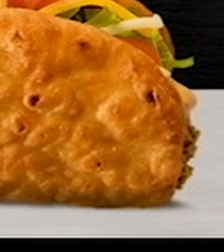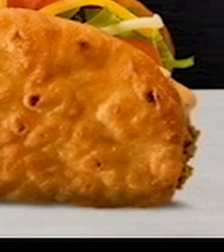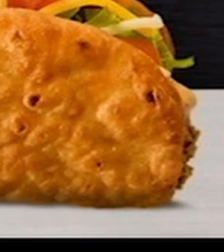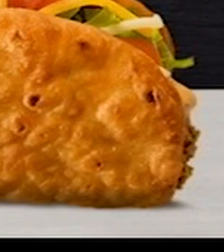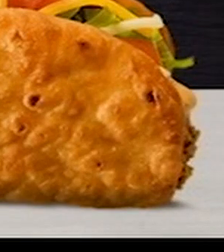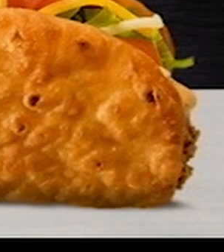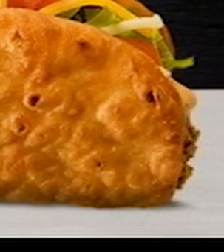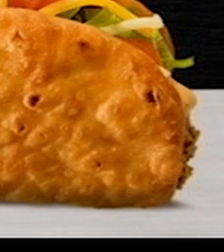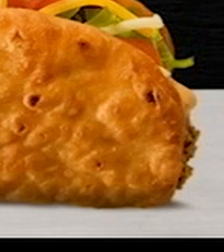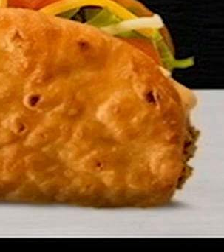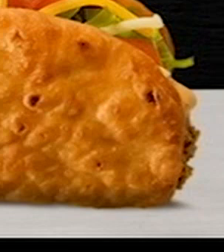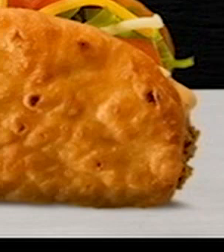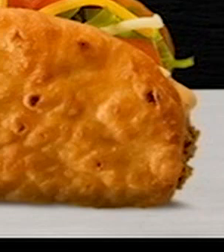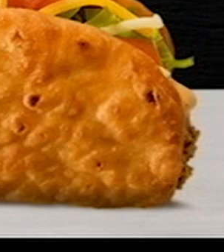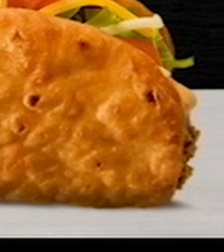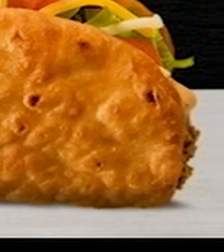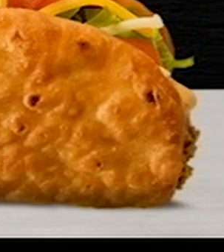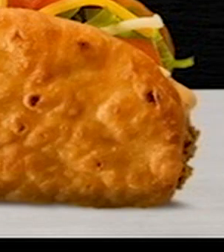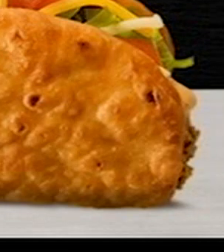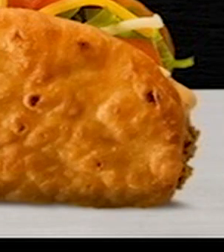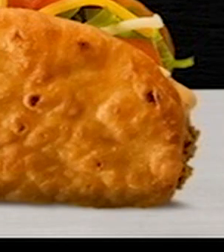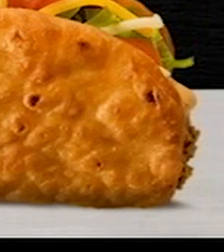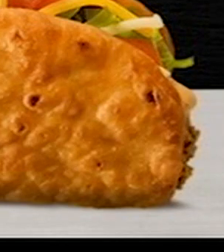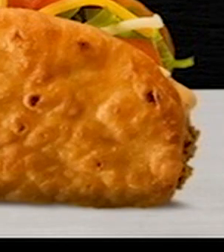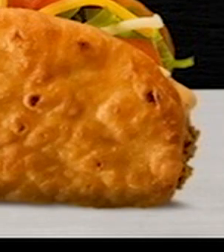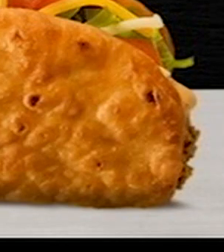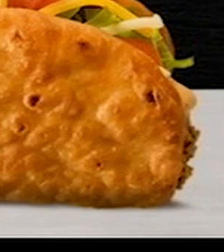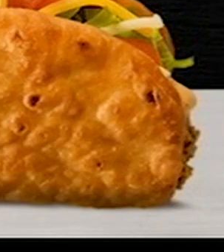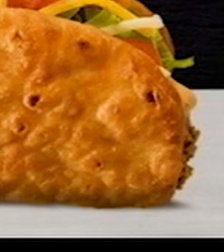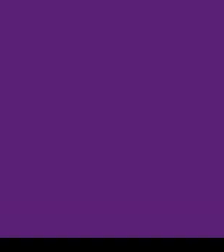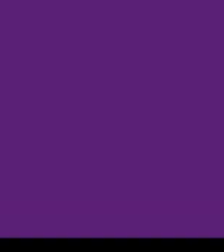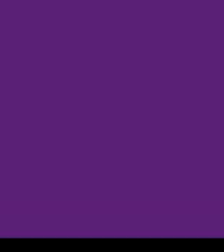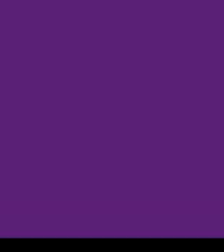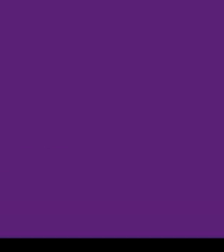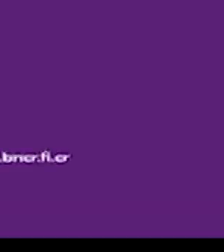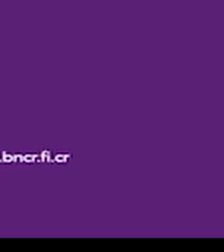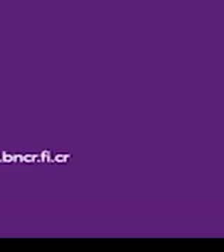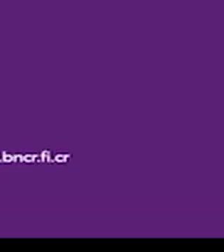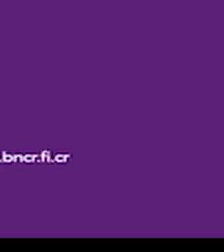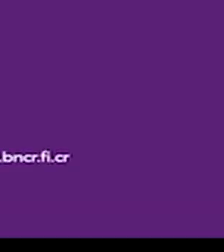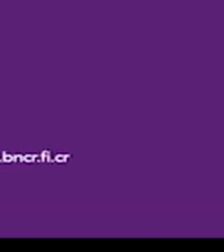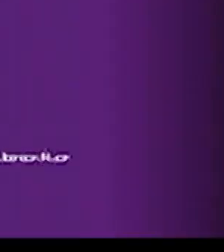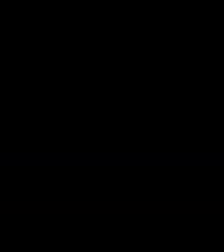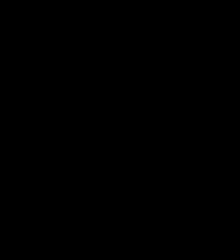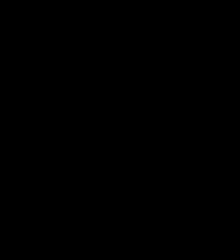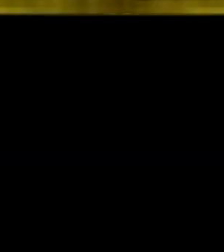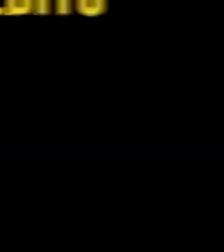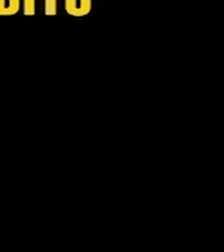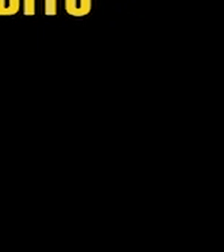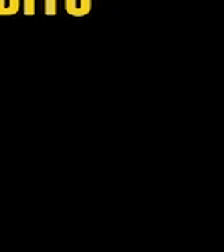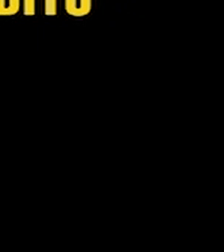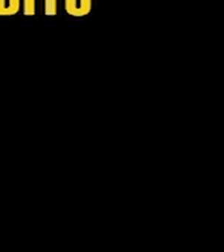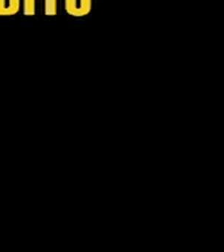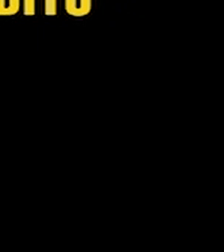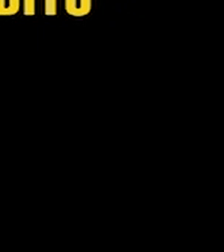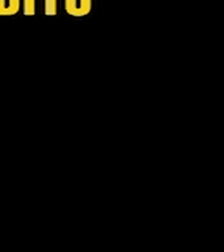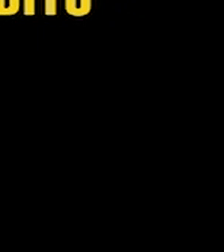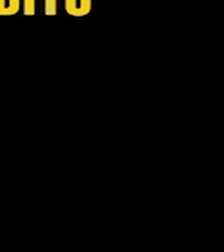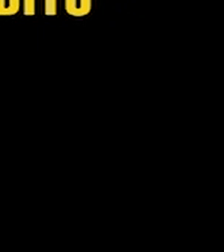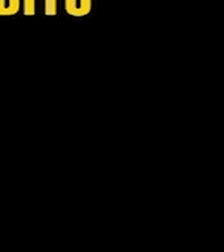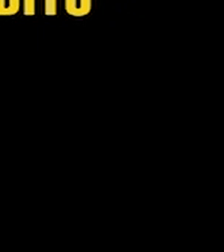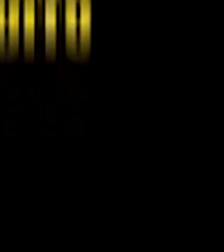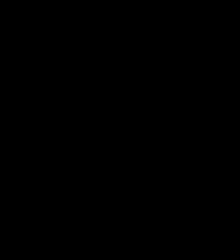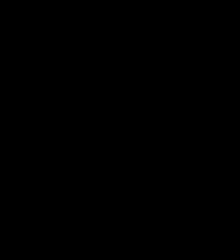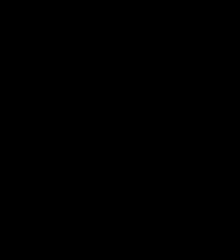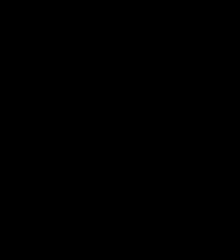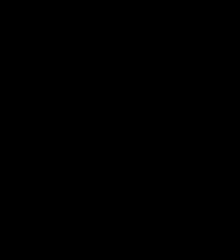El BN te lo trae de regreso en todo el menú de Taco Bell. 40% de descuento al pagar con tus BN tarjetas, débito